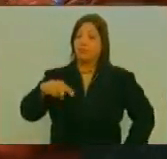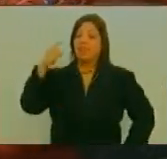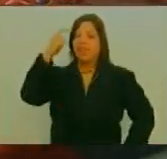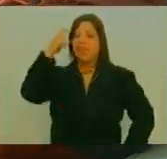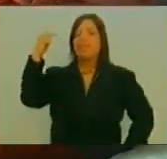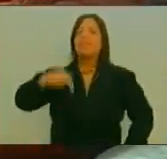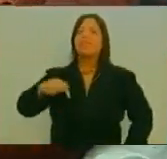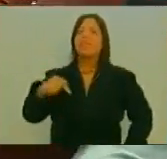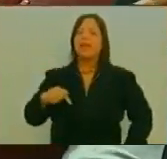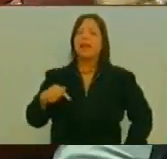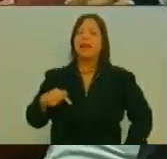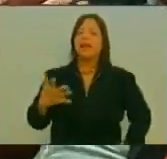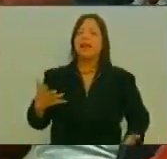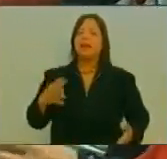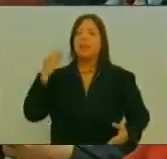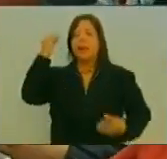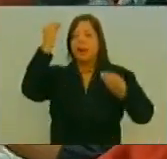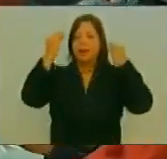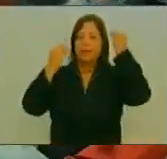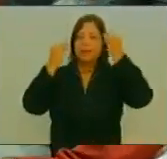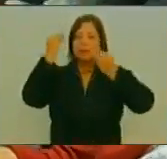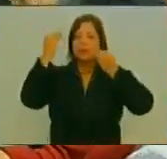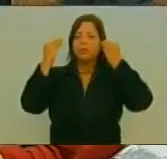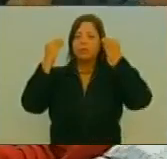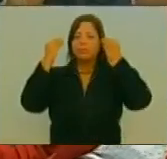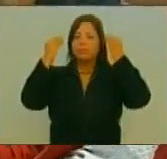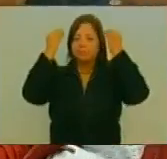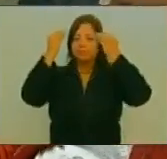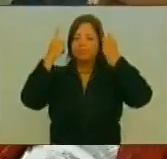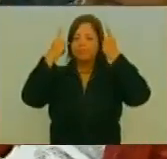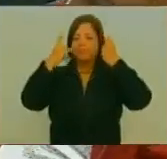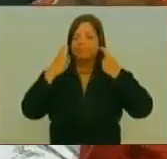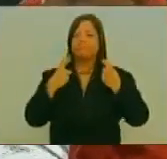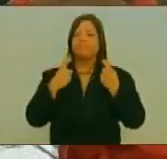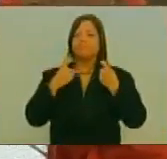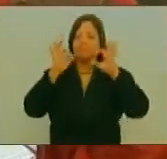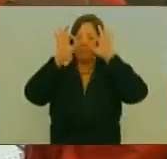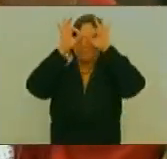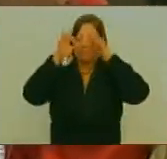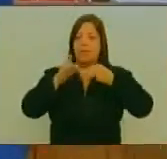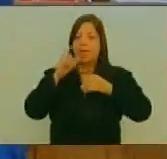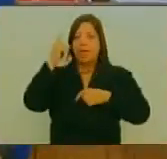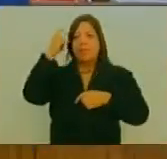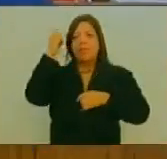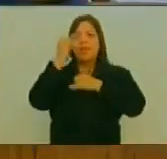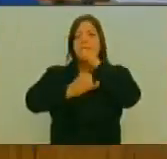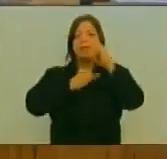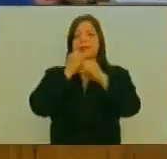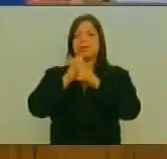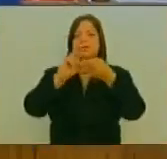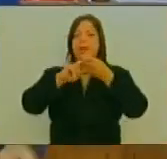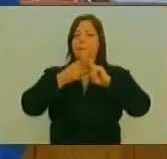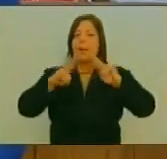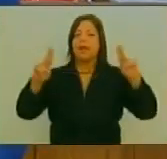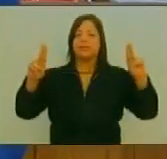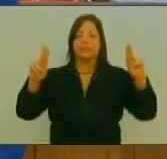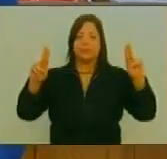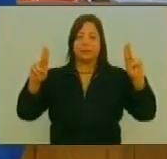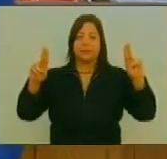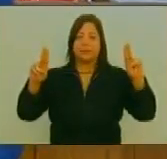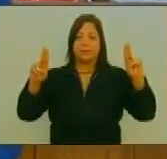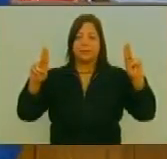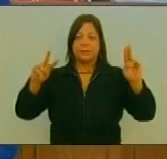para Evidentemente La reflexión Para el análisis Celebrar El día internacional De la paz Nos